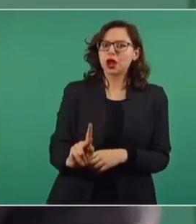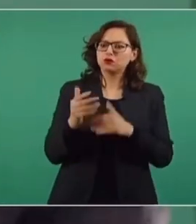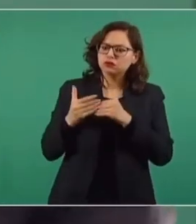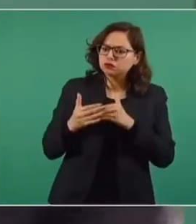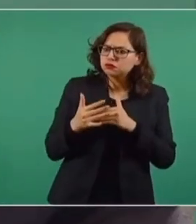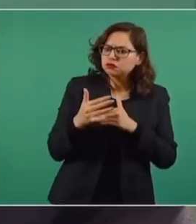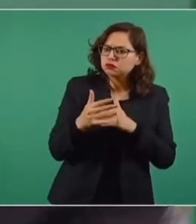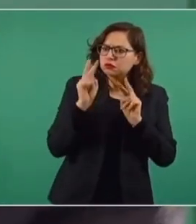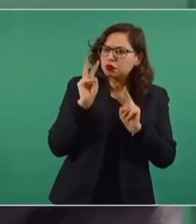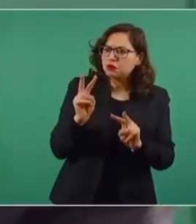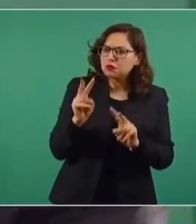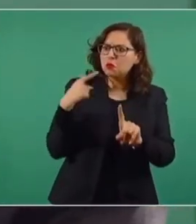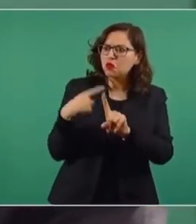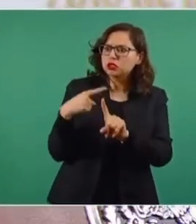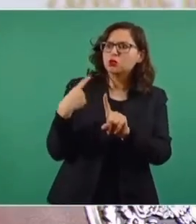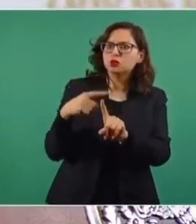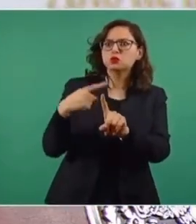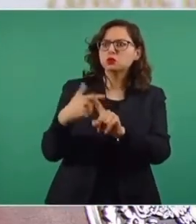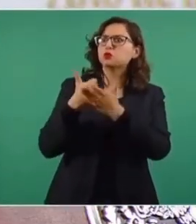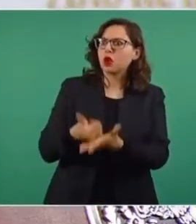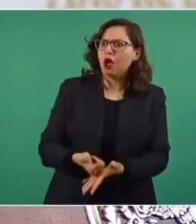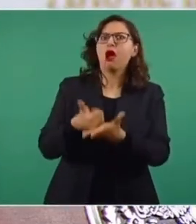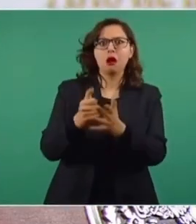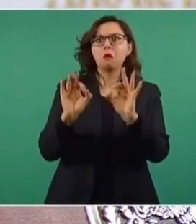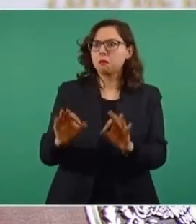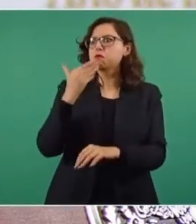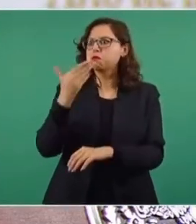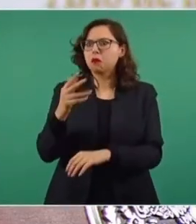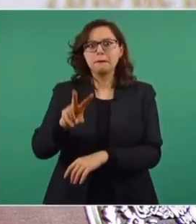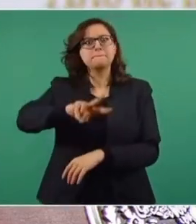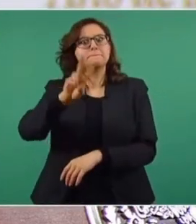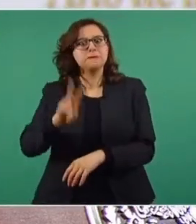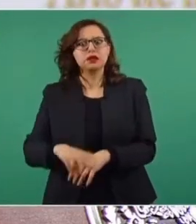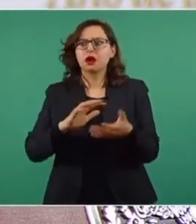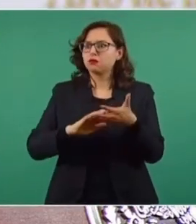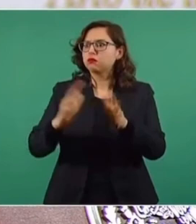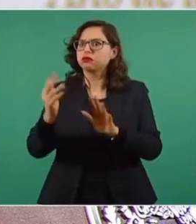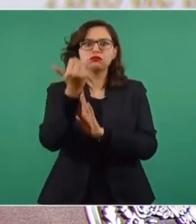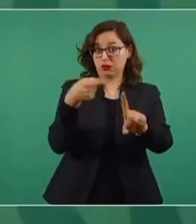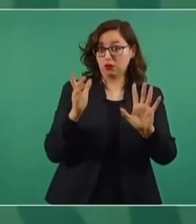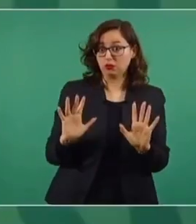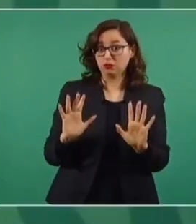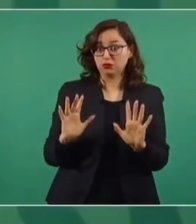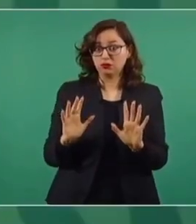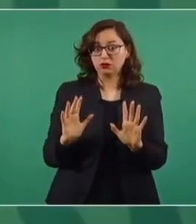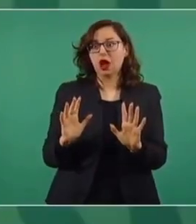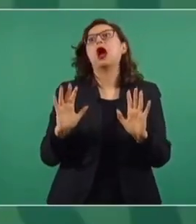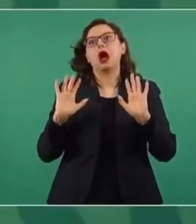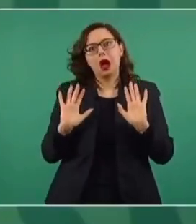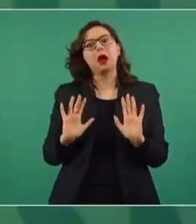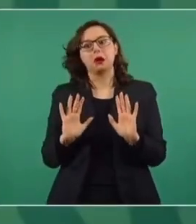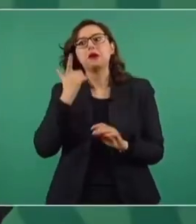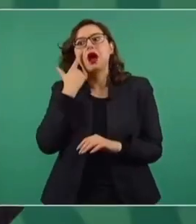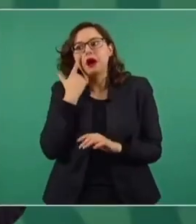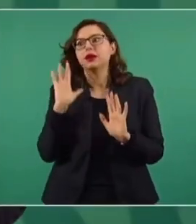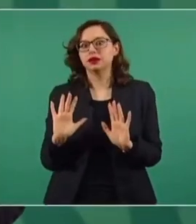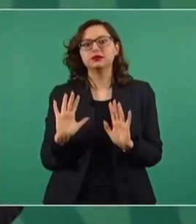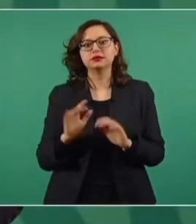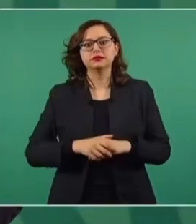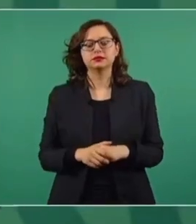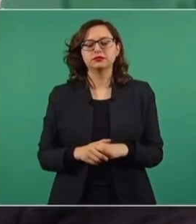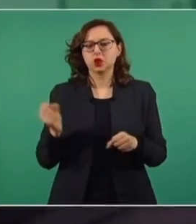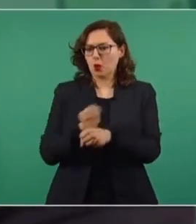es algo que no perjudica y que sí puede evitar que haya violencia, pues vamos a ver el resultado